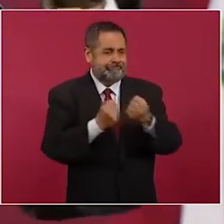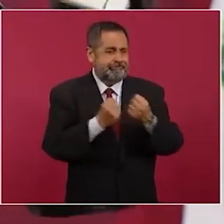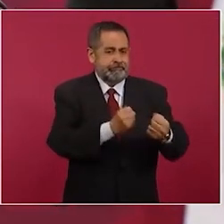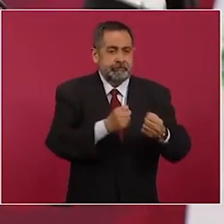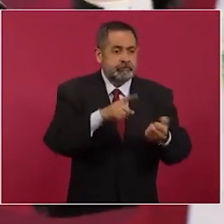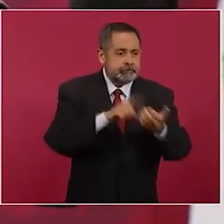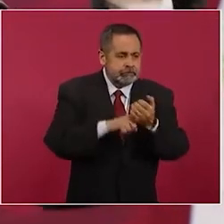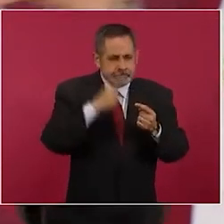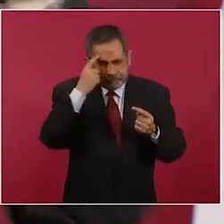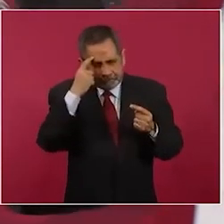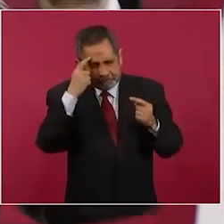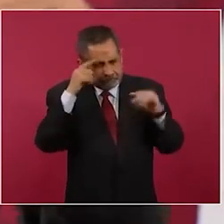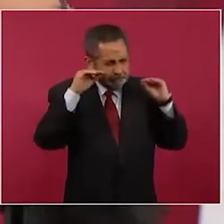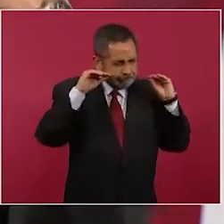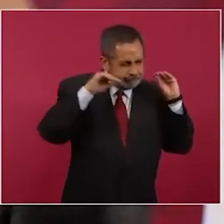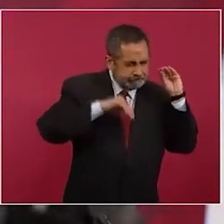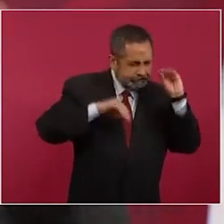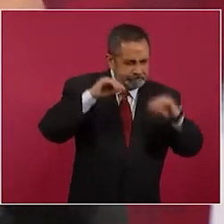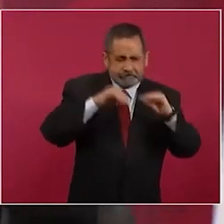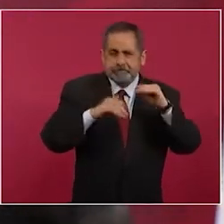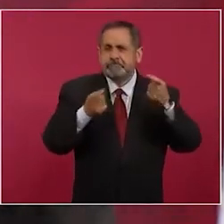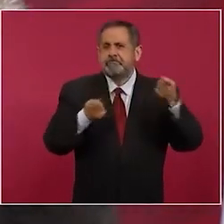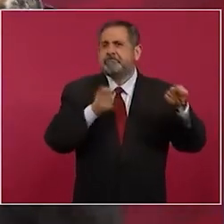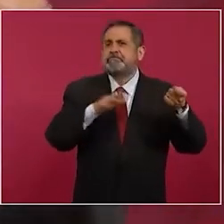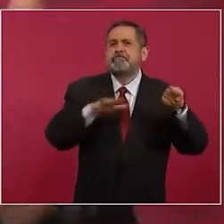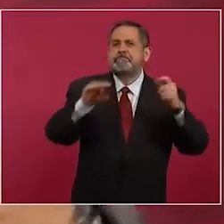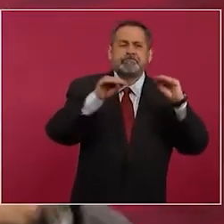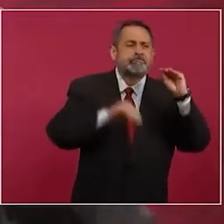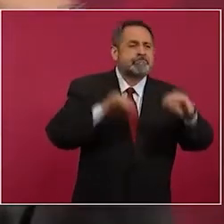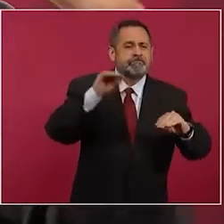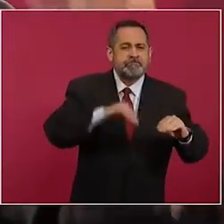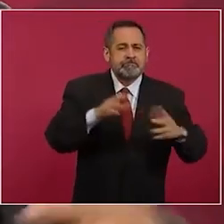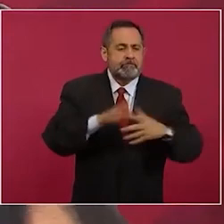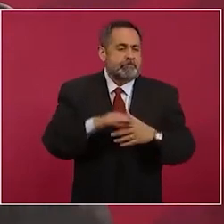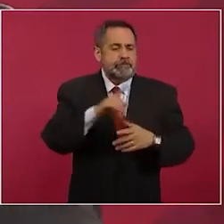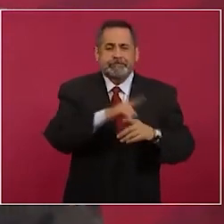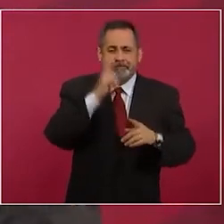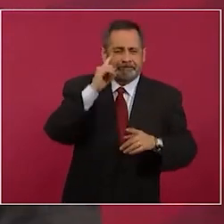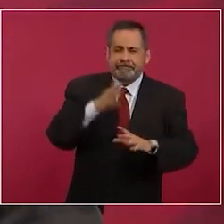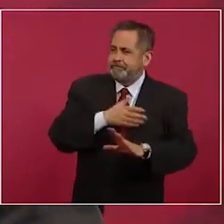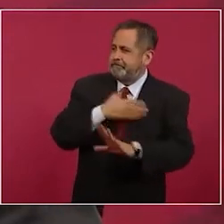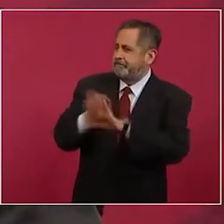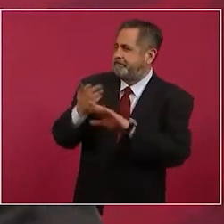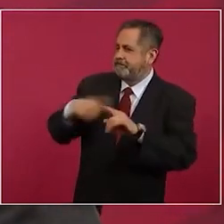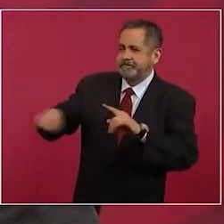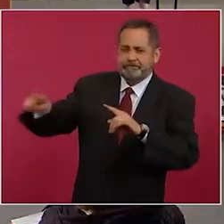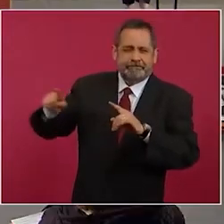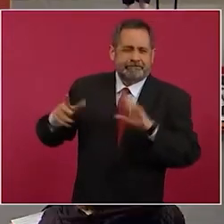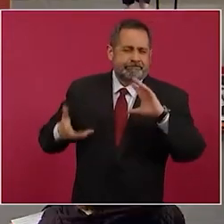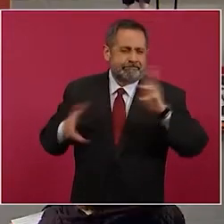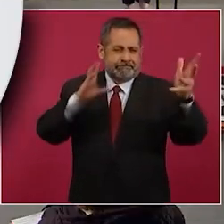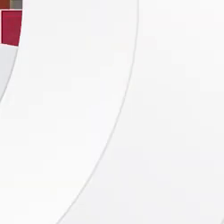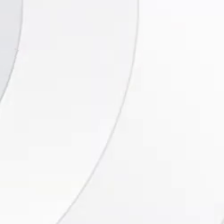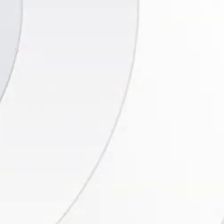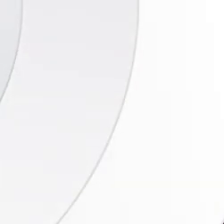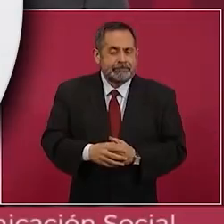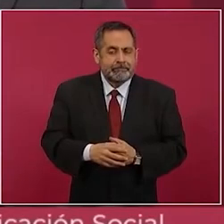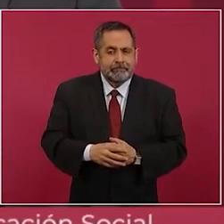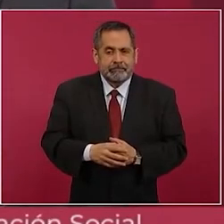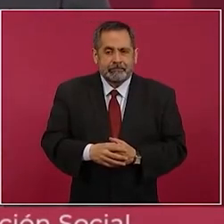preparan estas cosas o según ellos son golpes muy fuertes